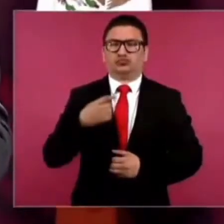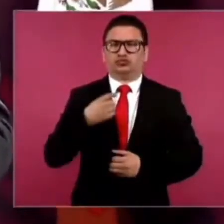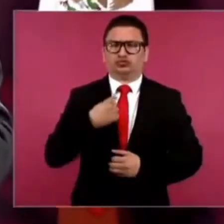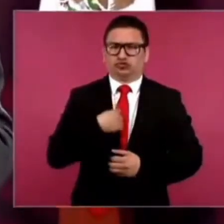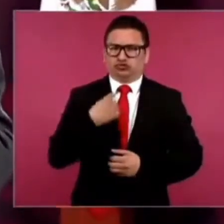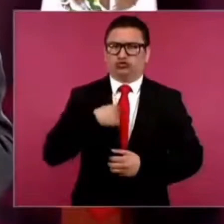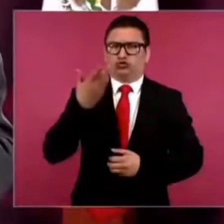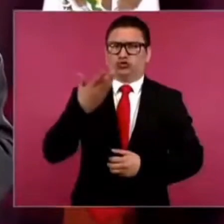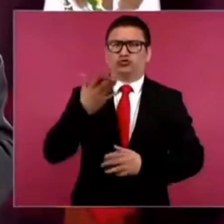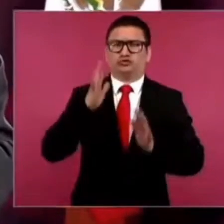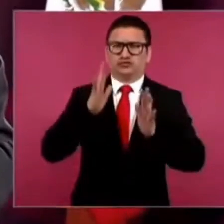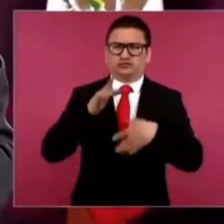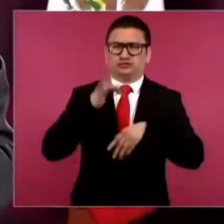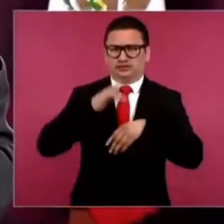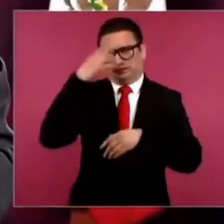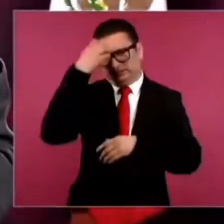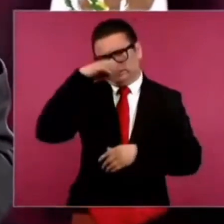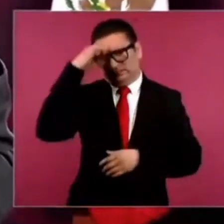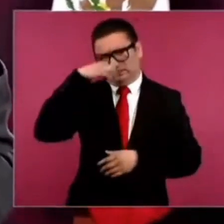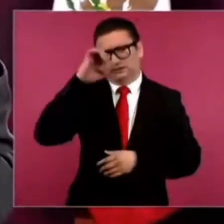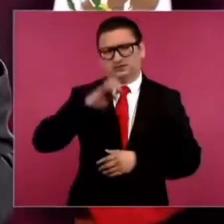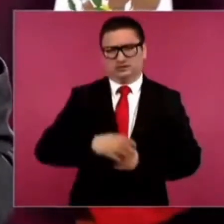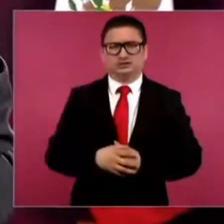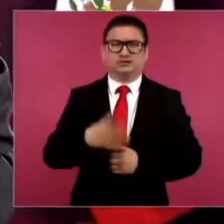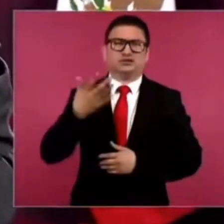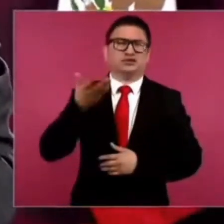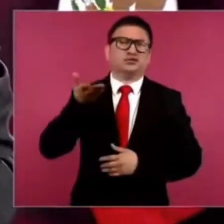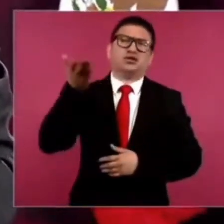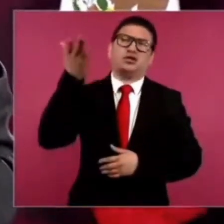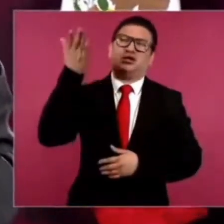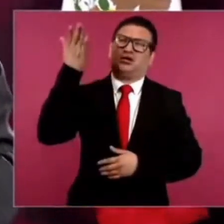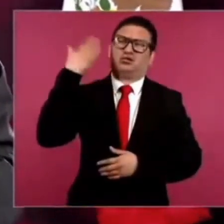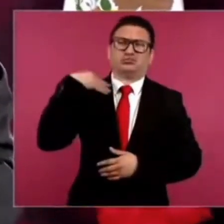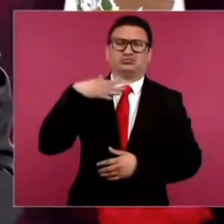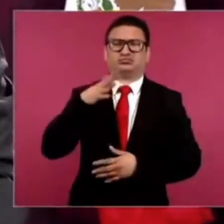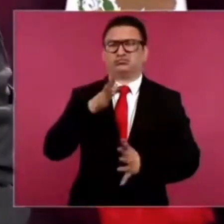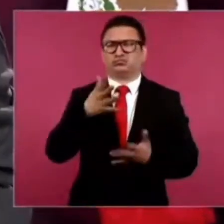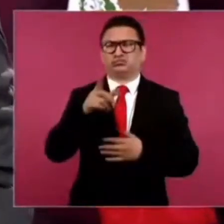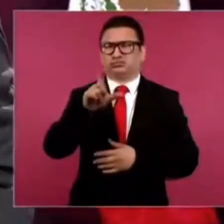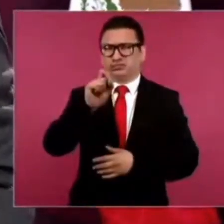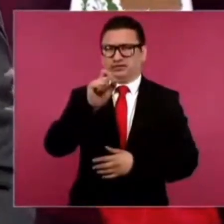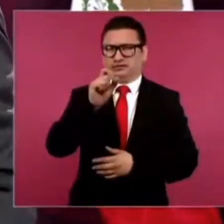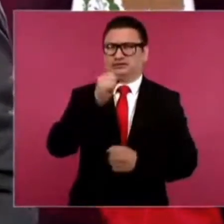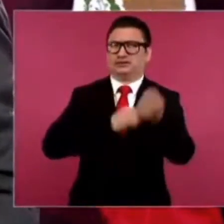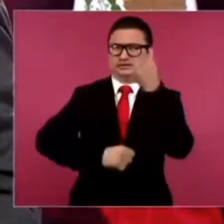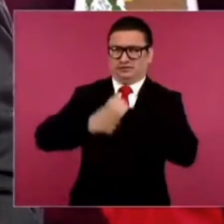experiencia, hace como 20 años fui,